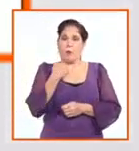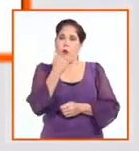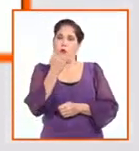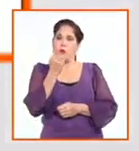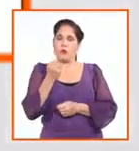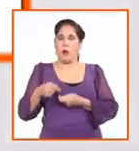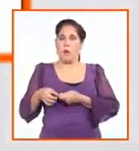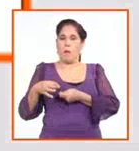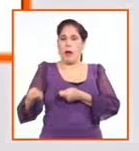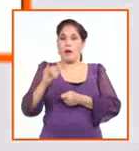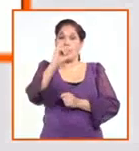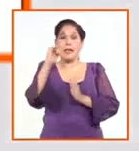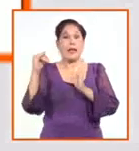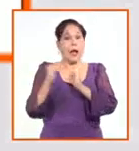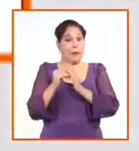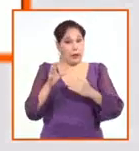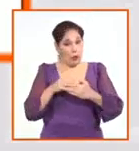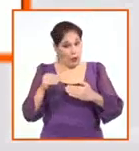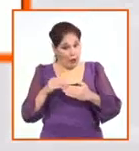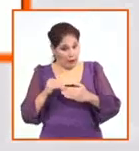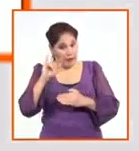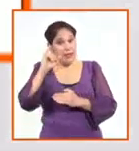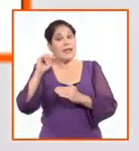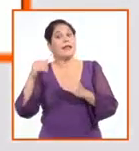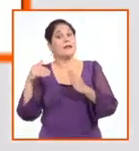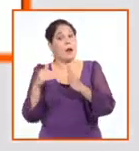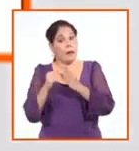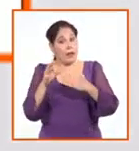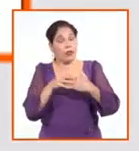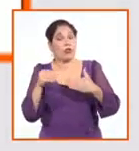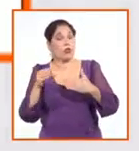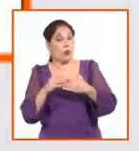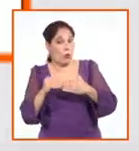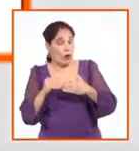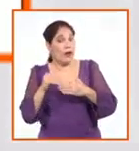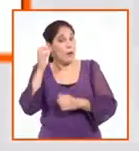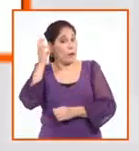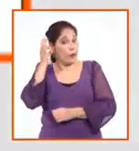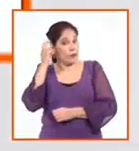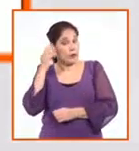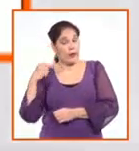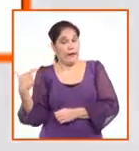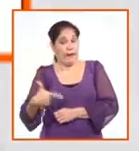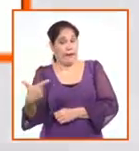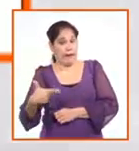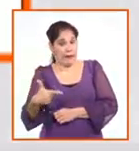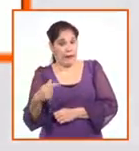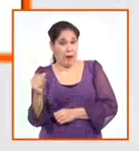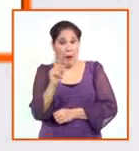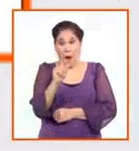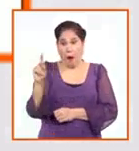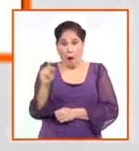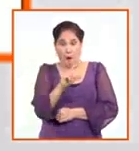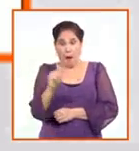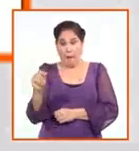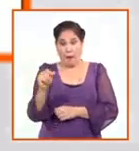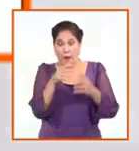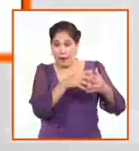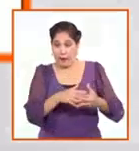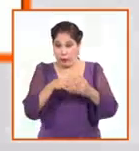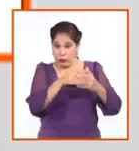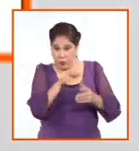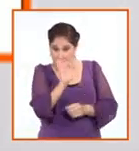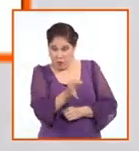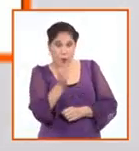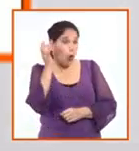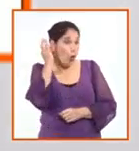60 mil dólares hablaban estas personas que tenían que dedicarse a la prostitución. Recientemente las autoridades migratorias de un país nos decían el promedio